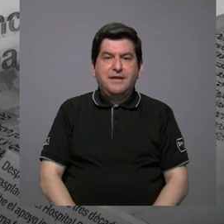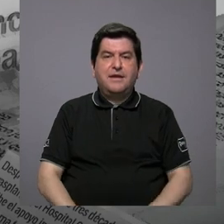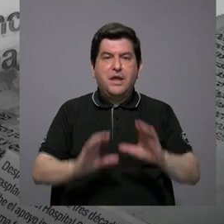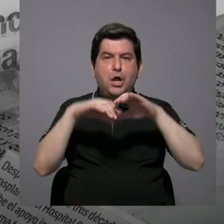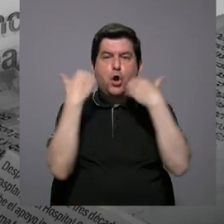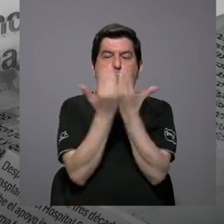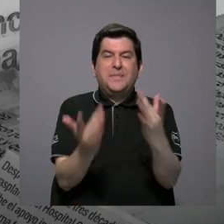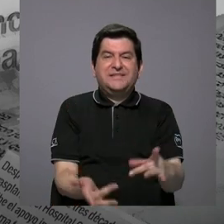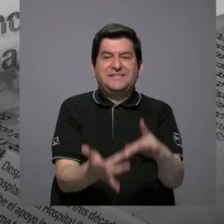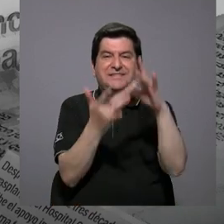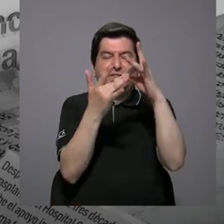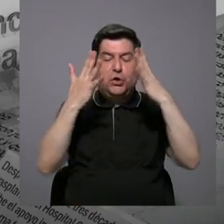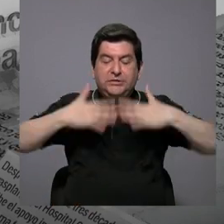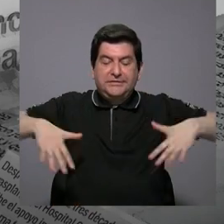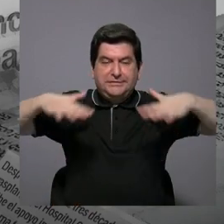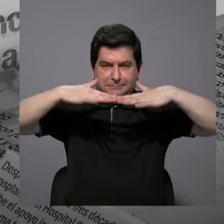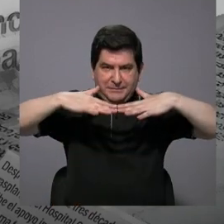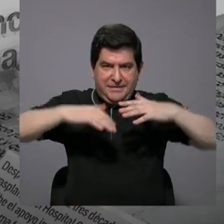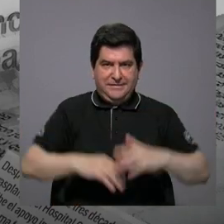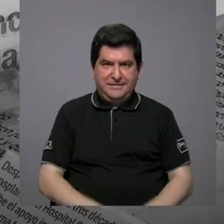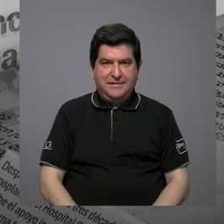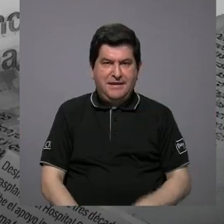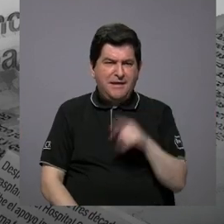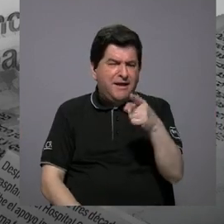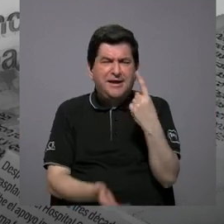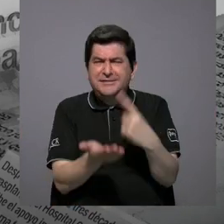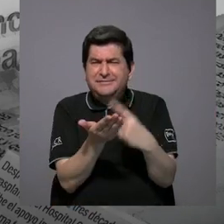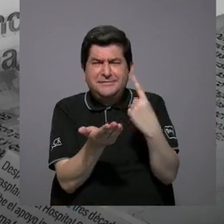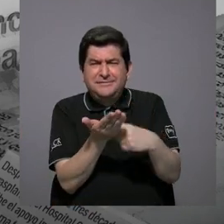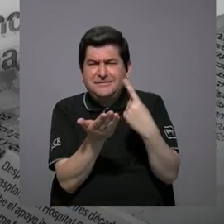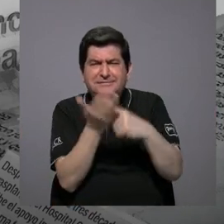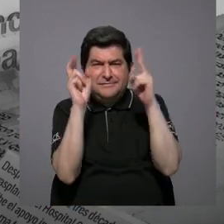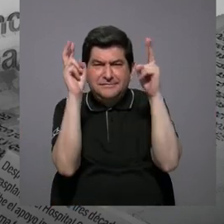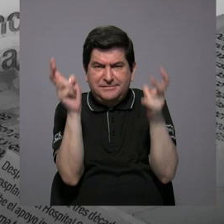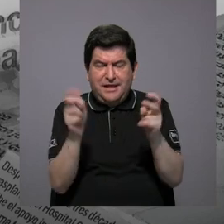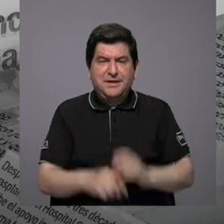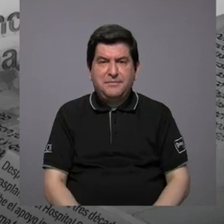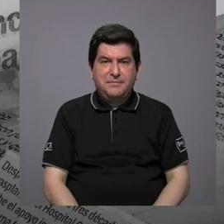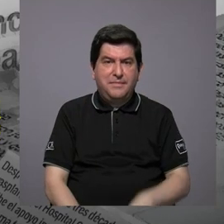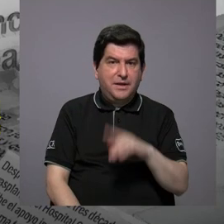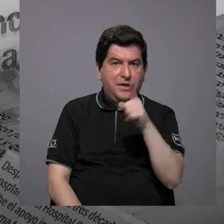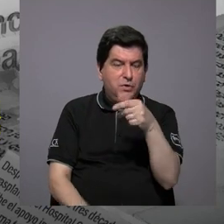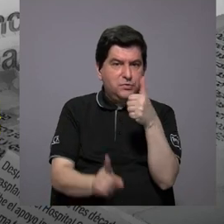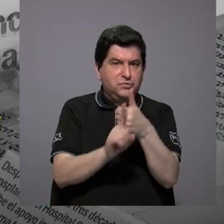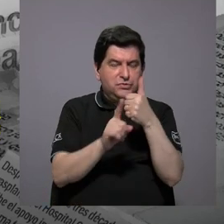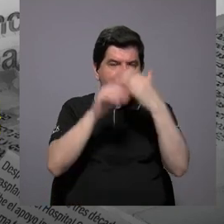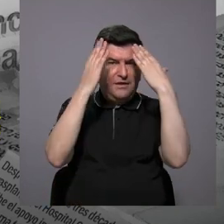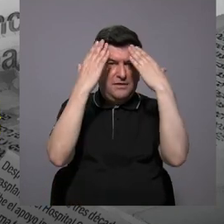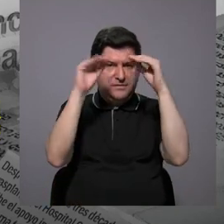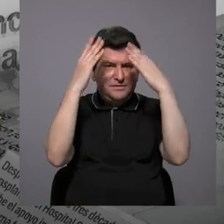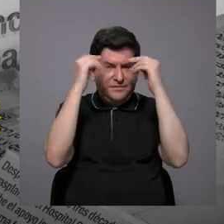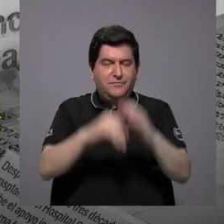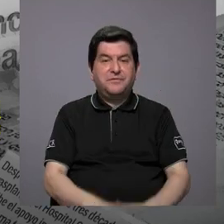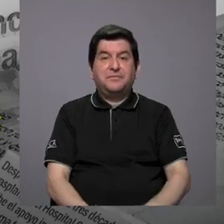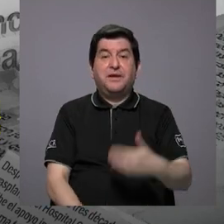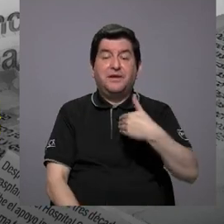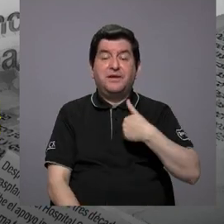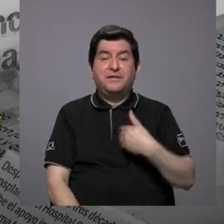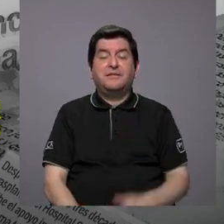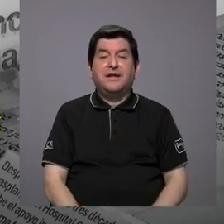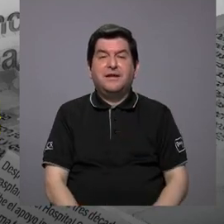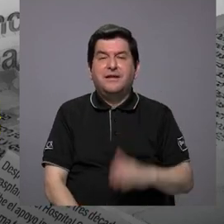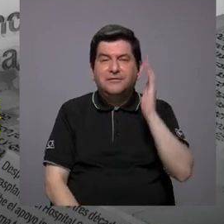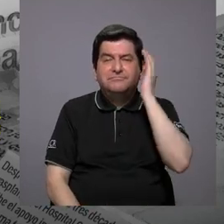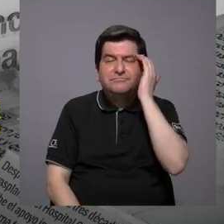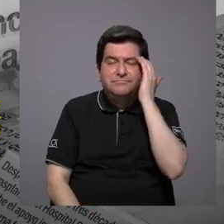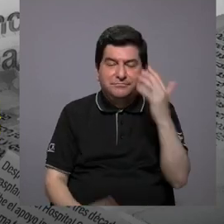de la Comisión Especial de Ambiente en donde se ha estado discutiendo este tema para que ustedes se informen y obtengan más información